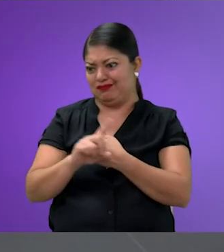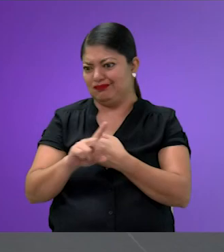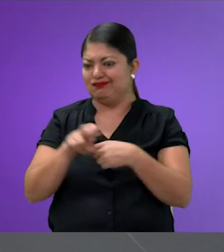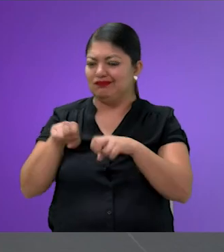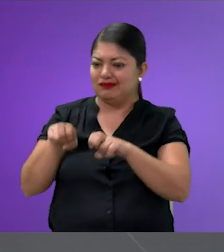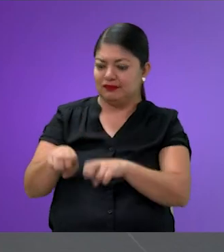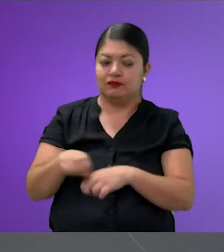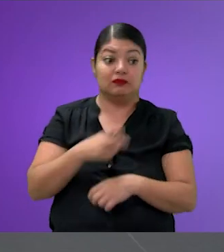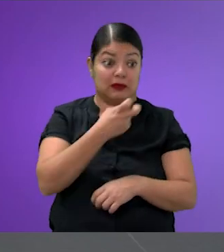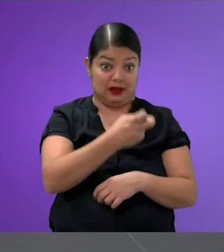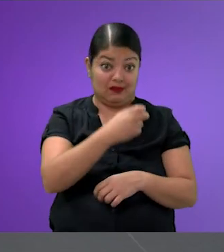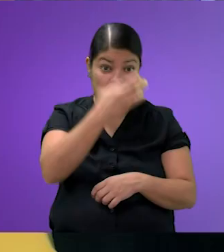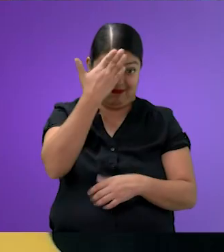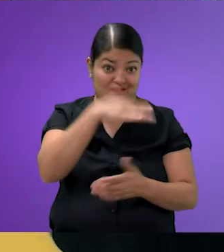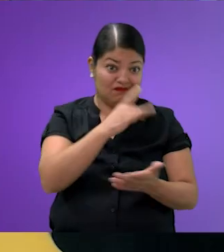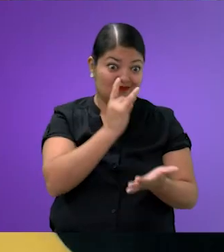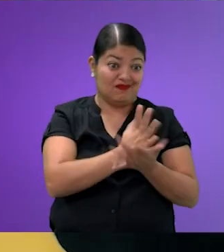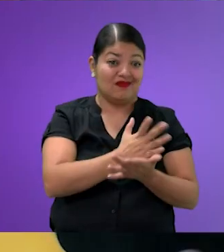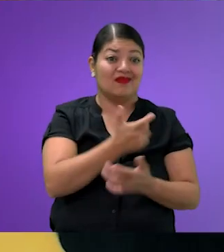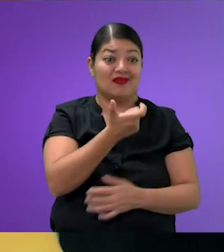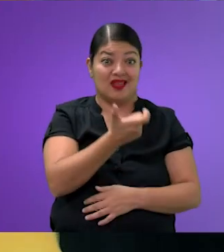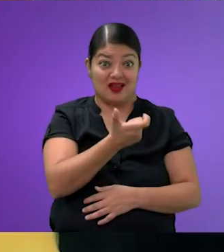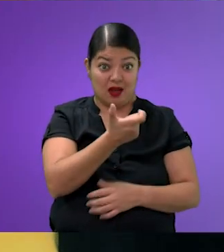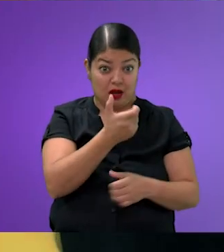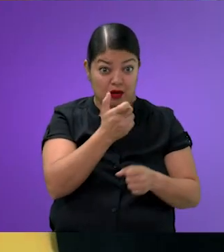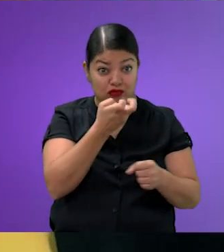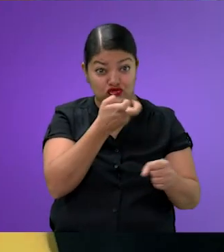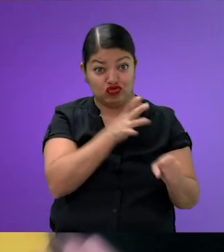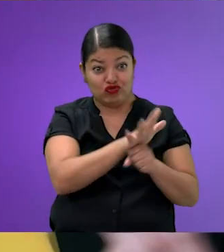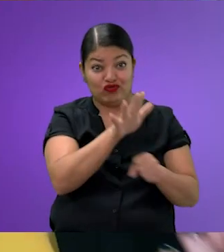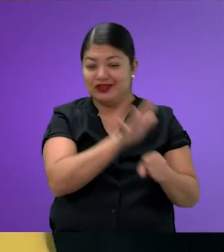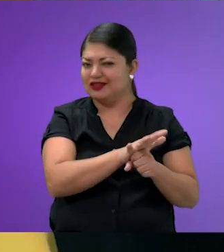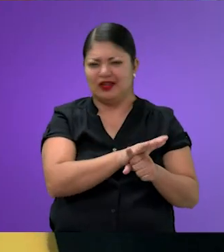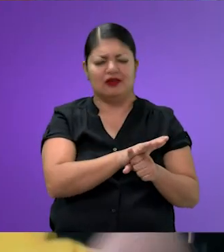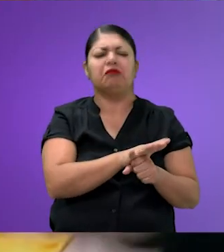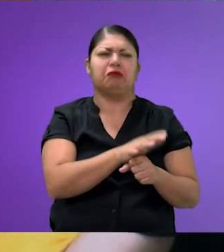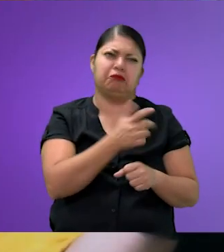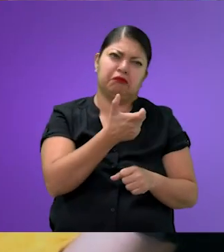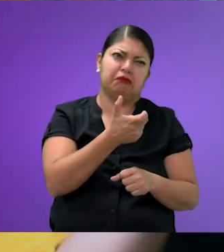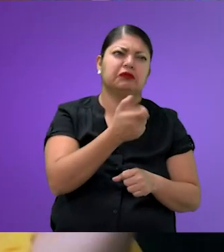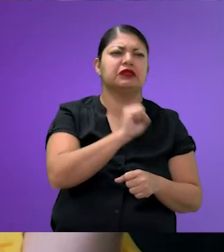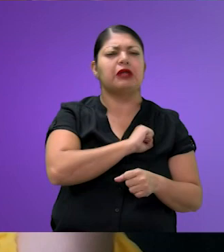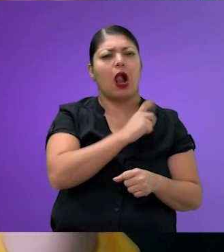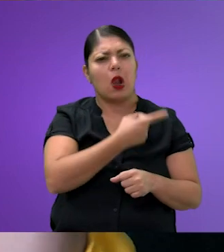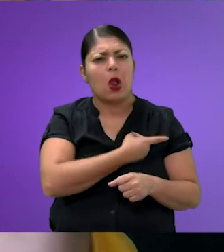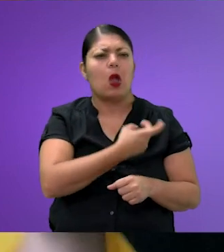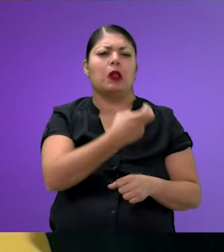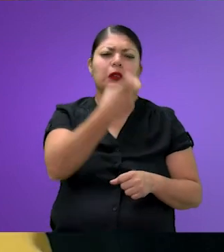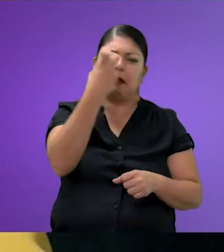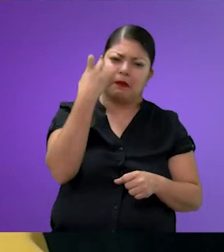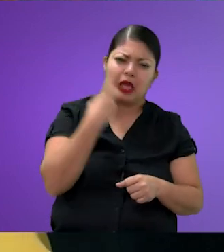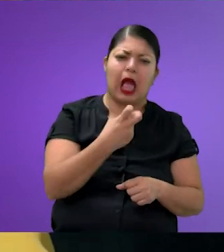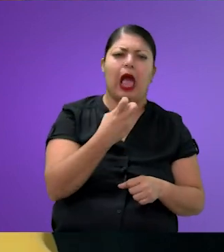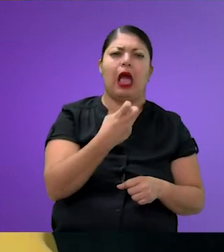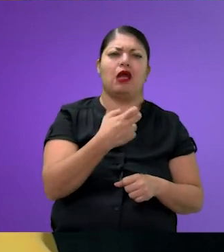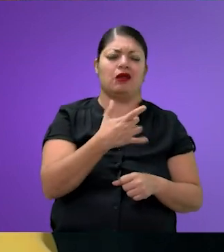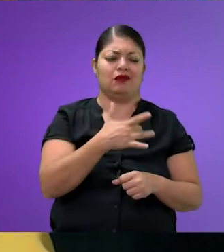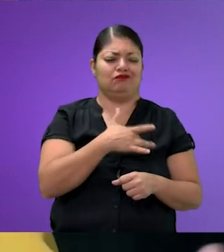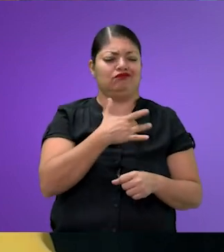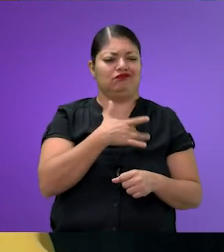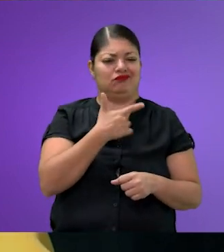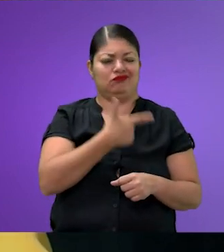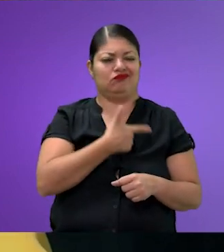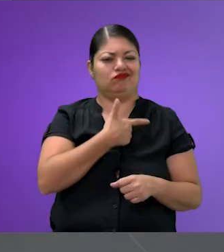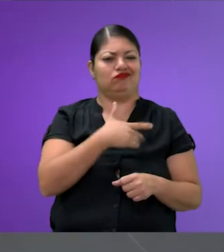cuenta que el dinero no lo es todo, no compra la felicidad. Que si bien si nos da salud, nos da viajes, nos da gustitos, pues, también